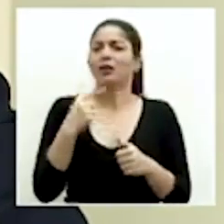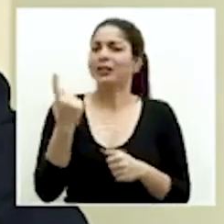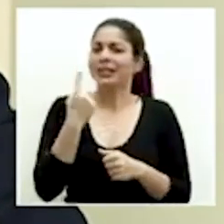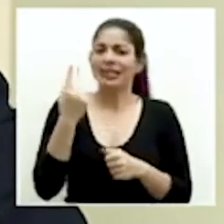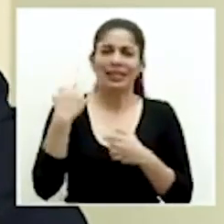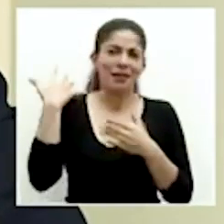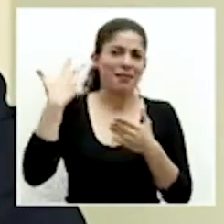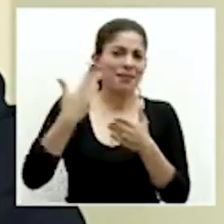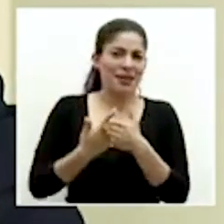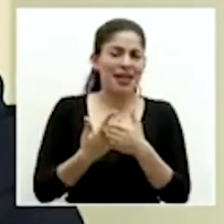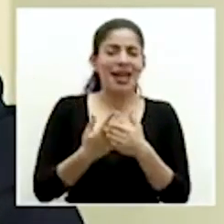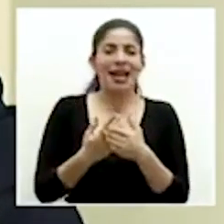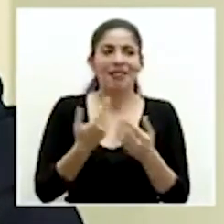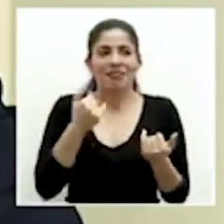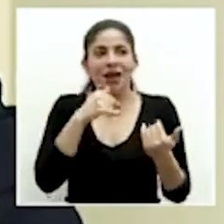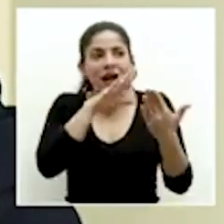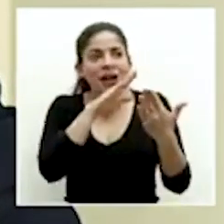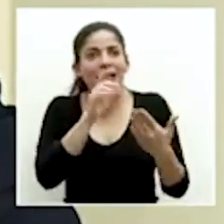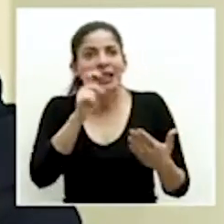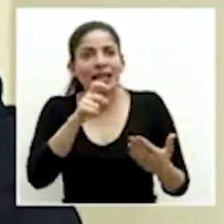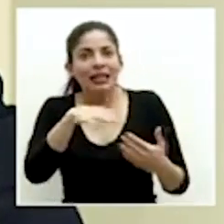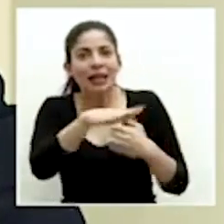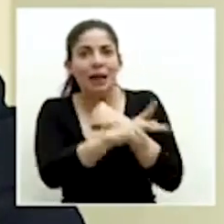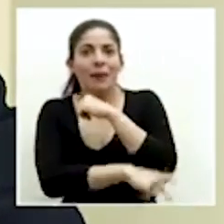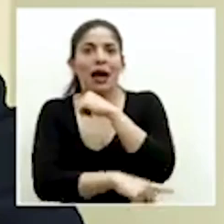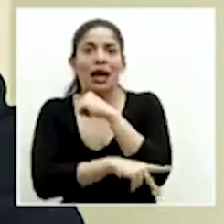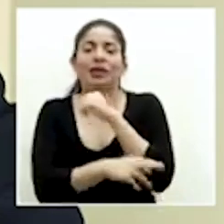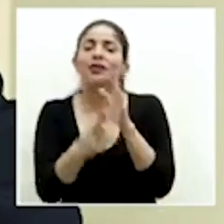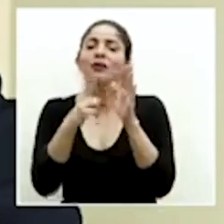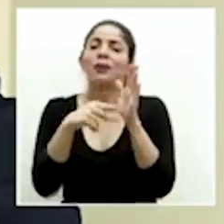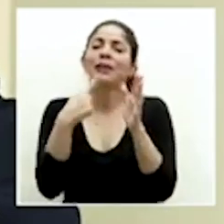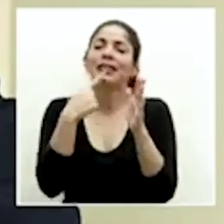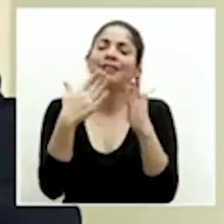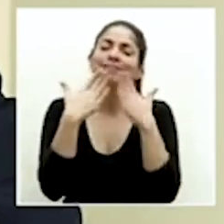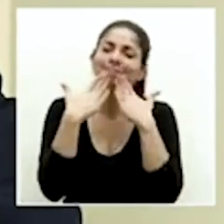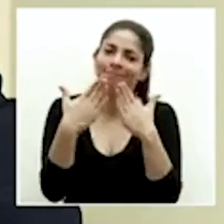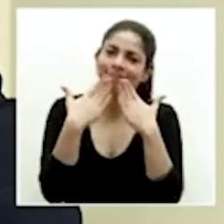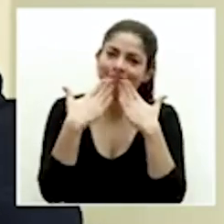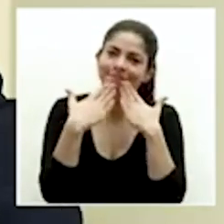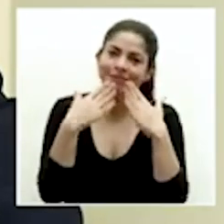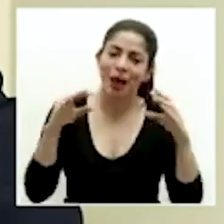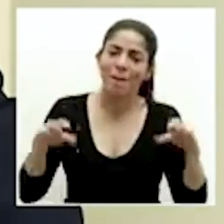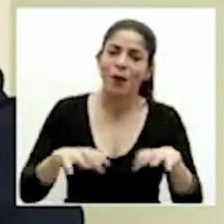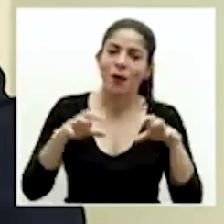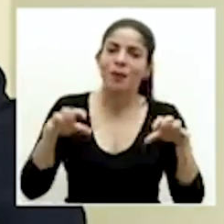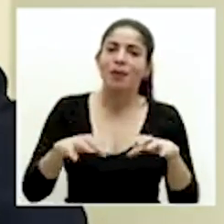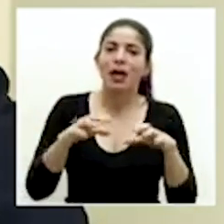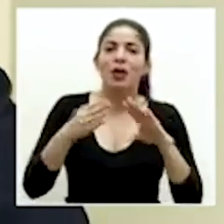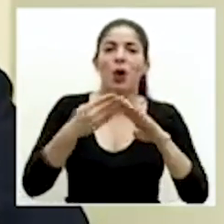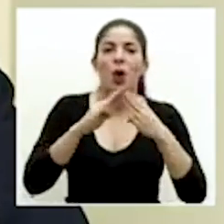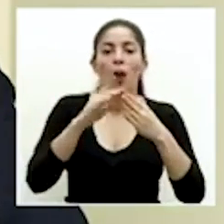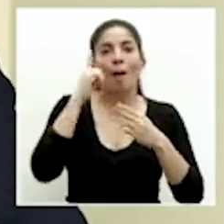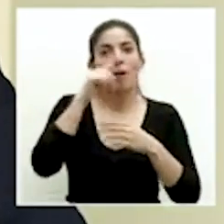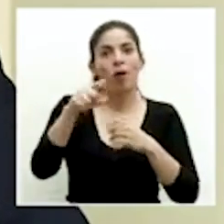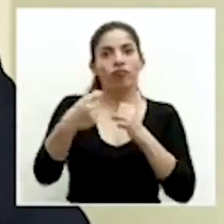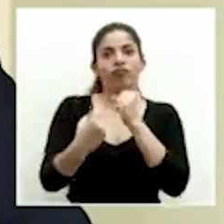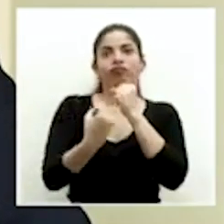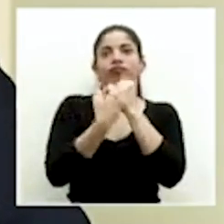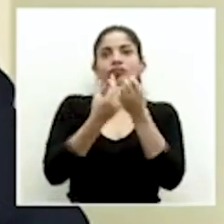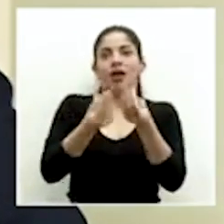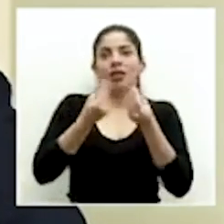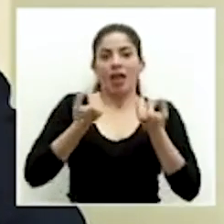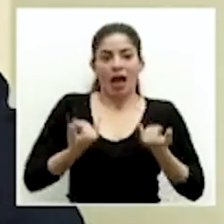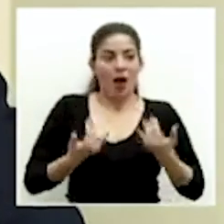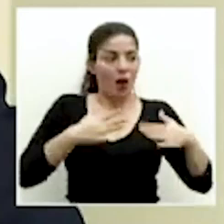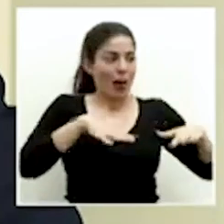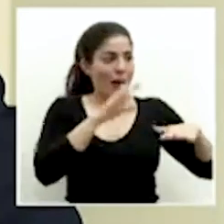siempre lo han hecho ante las necesidades del país y reiterar el agradecimiento al movimiento comunal por el aporte que está haciendo hoy en